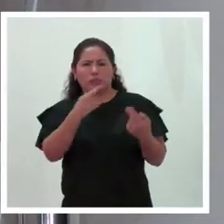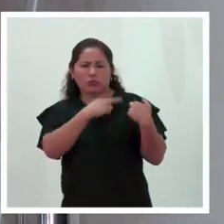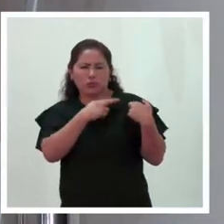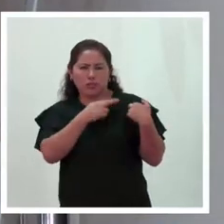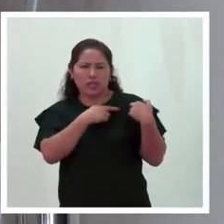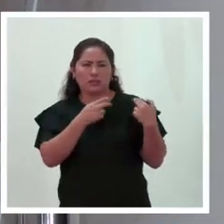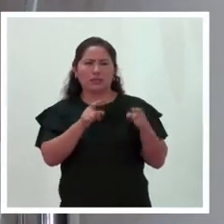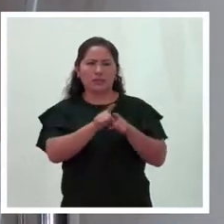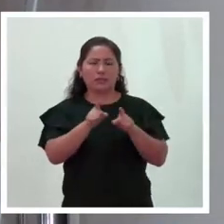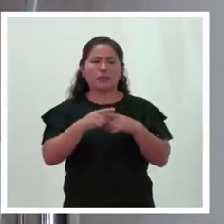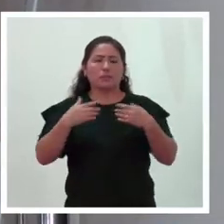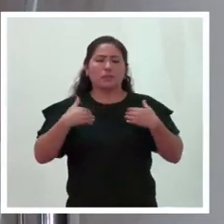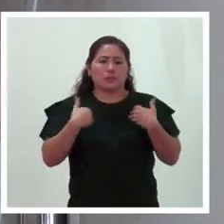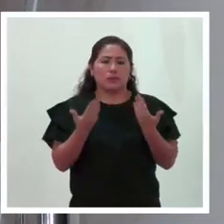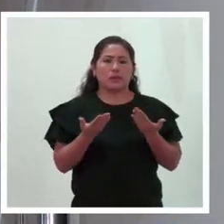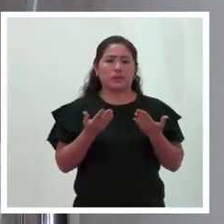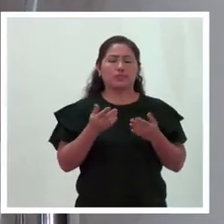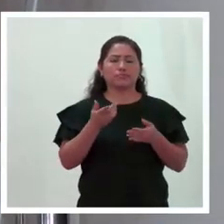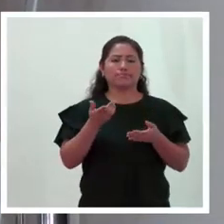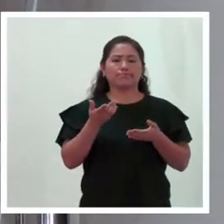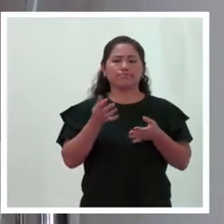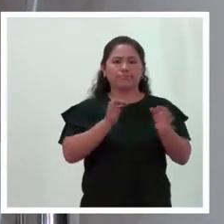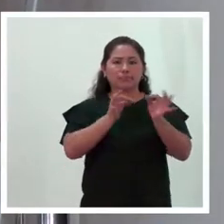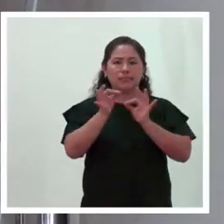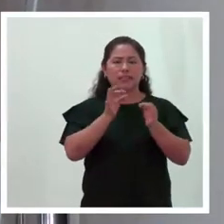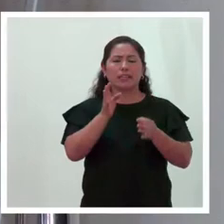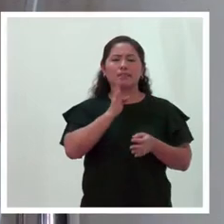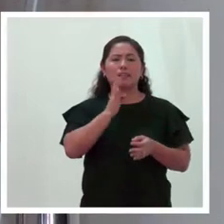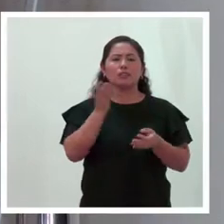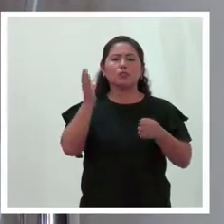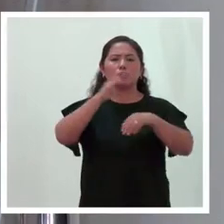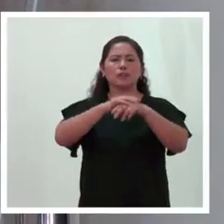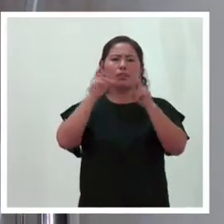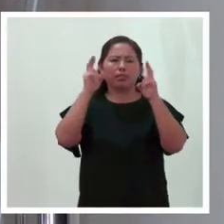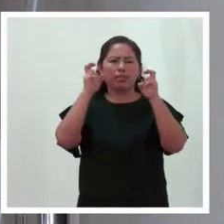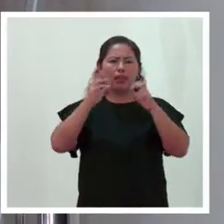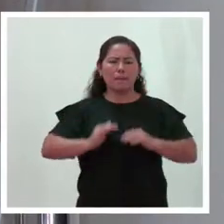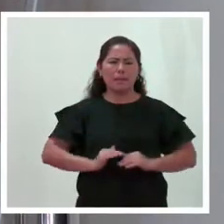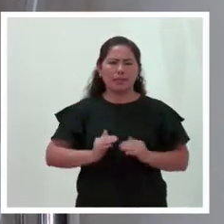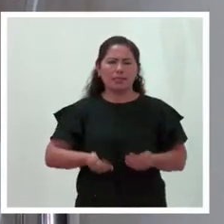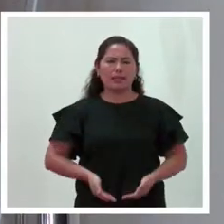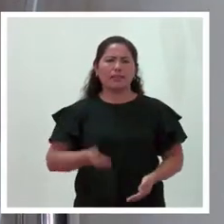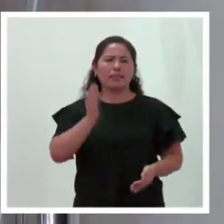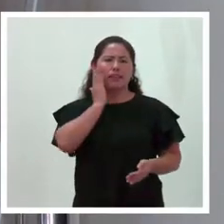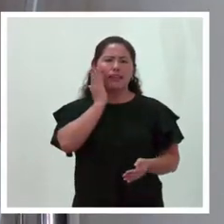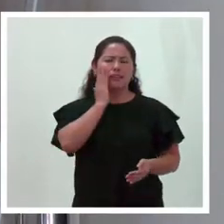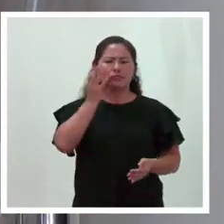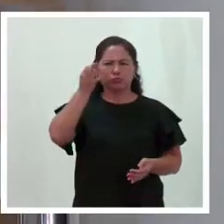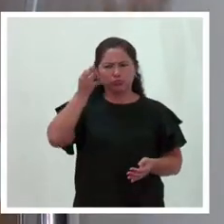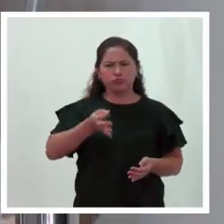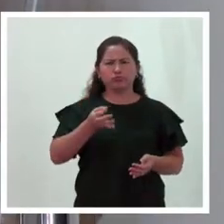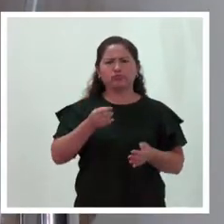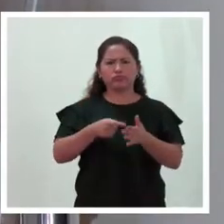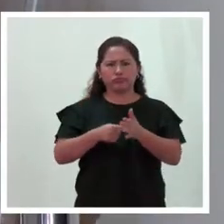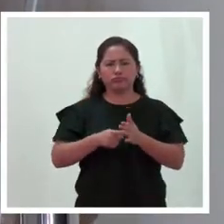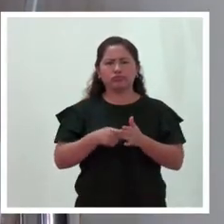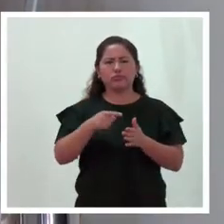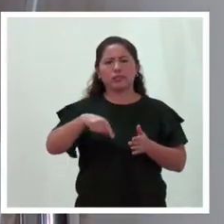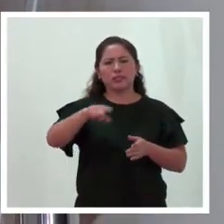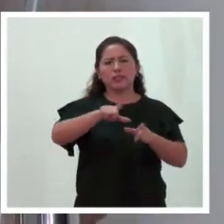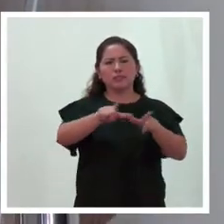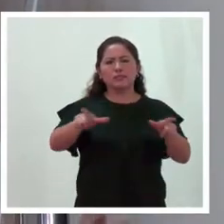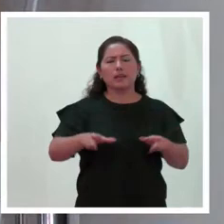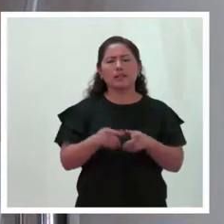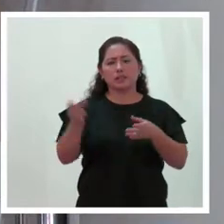para poder hablar de una maternidad justa, para poder hablar de una maternidad en esos espacios también del